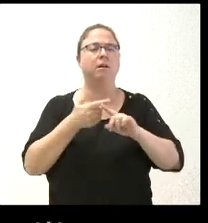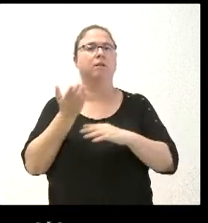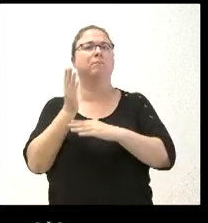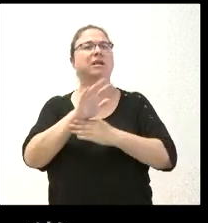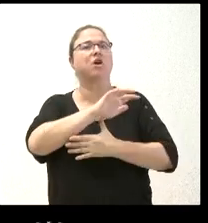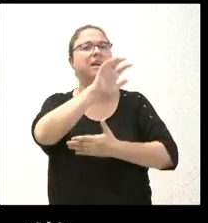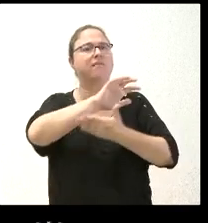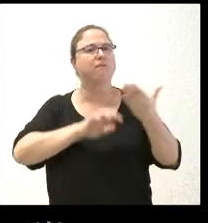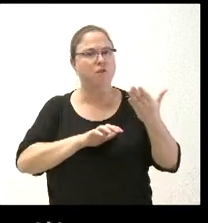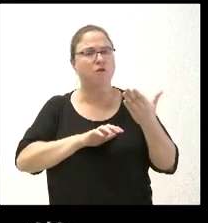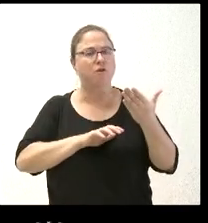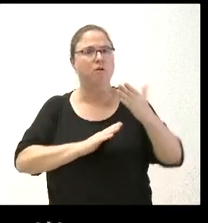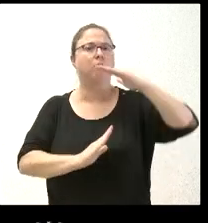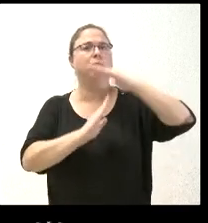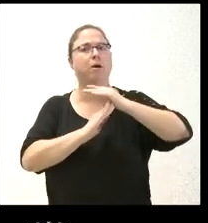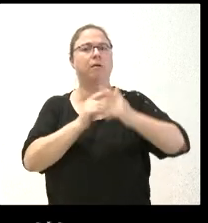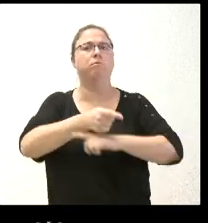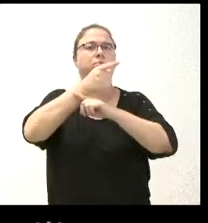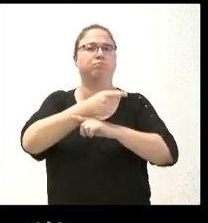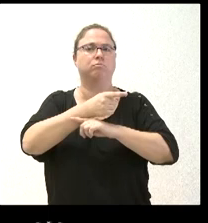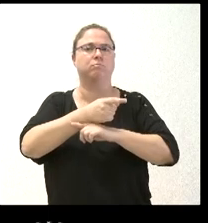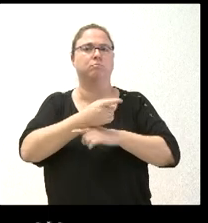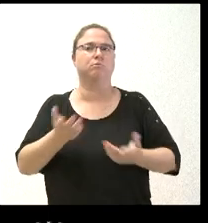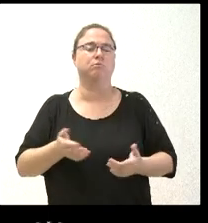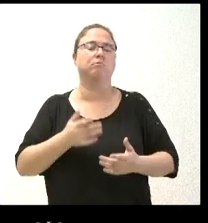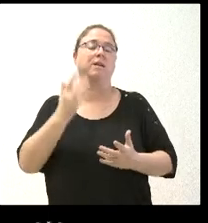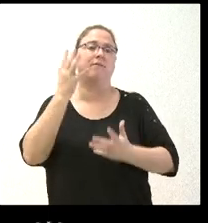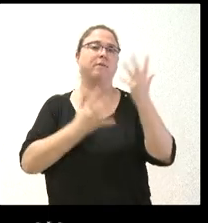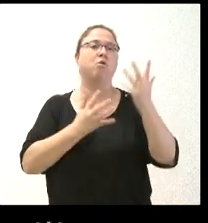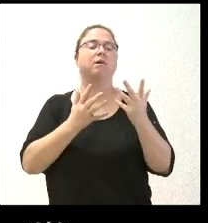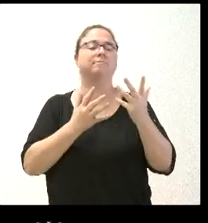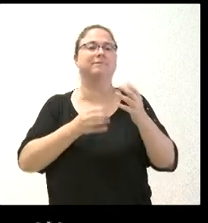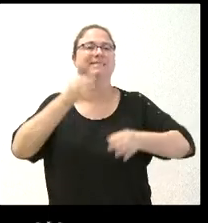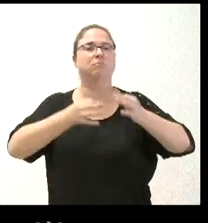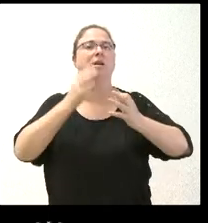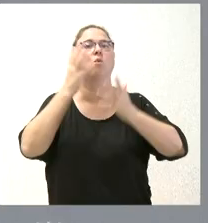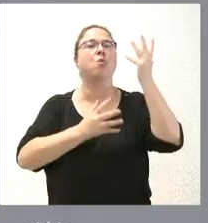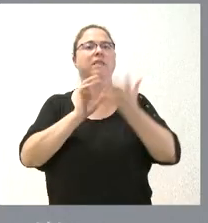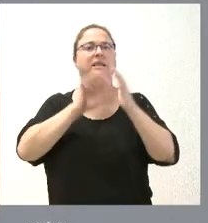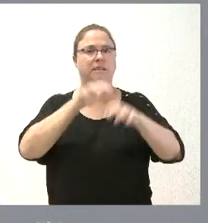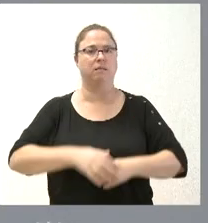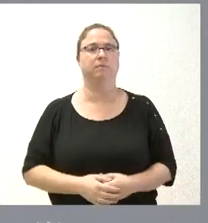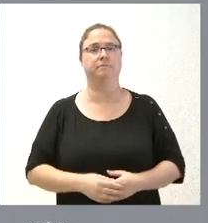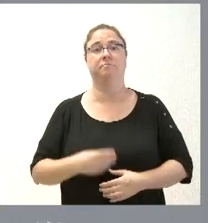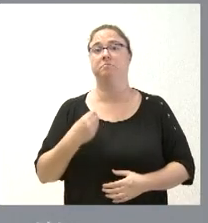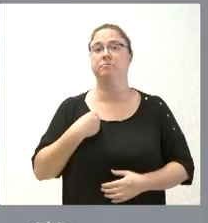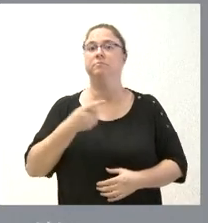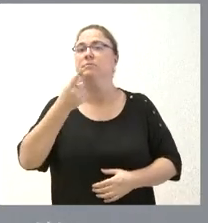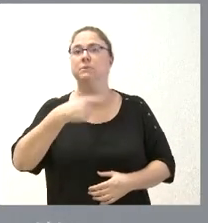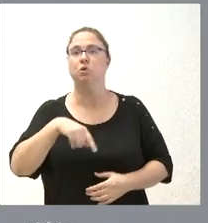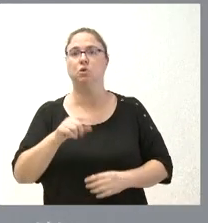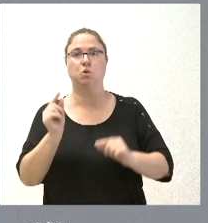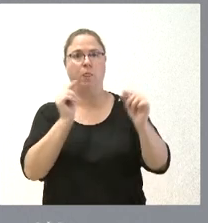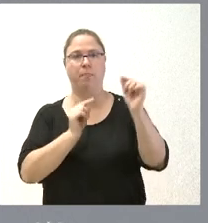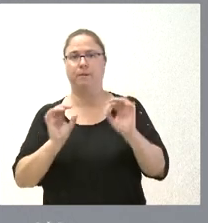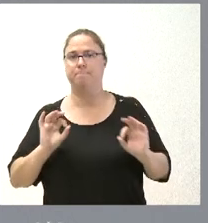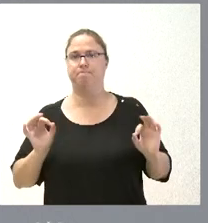informe por parte del Tribunal de Cuentas de Castilla Gracias Bueno, como le digo nosotros no entramos en el debate